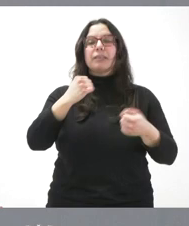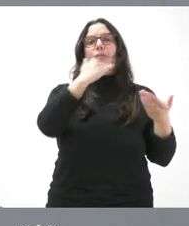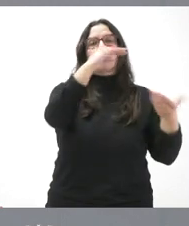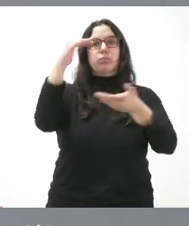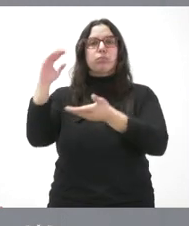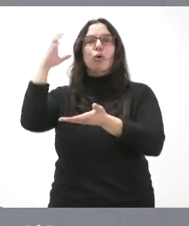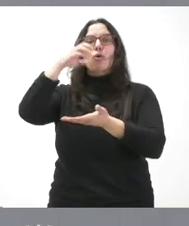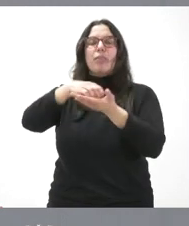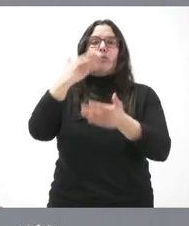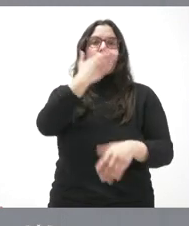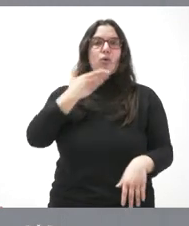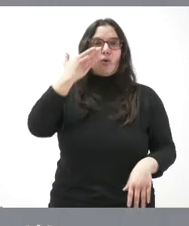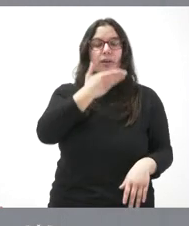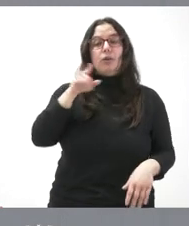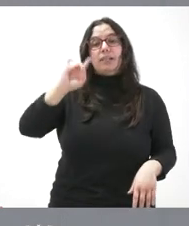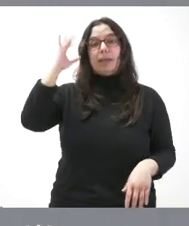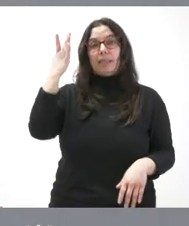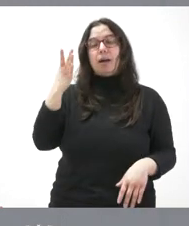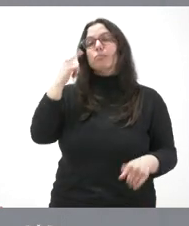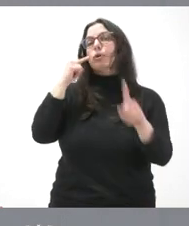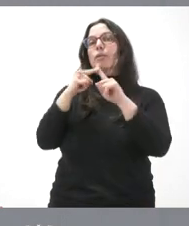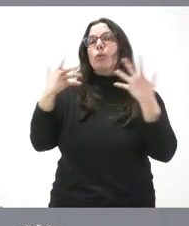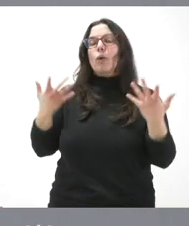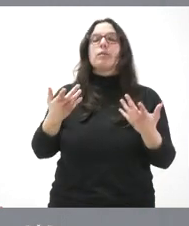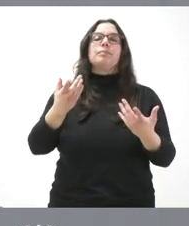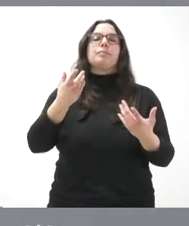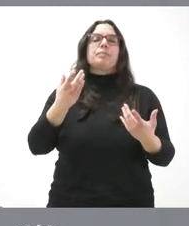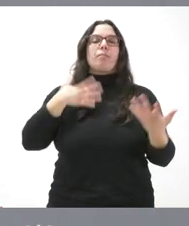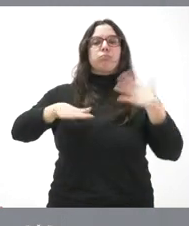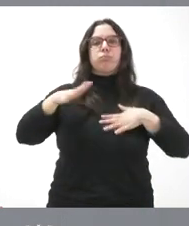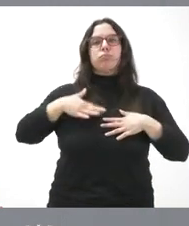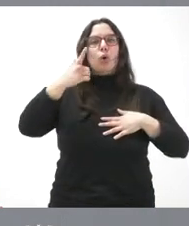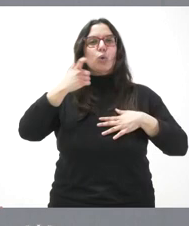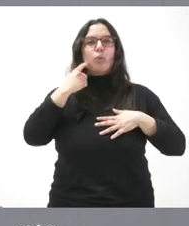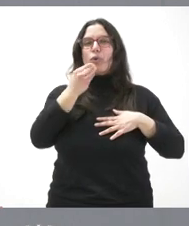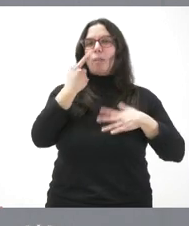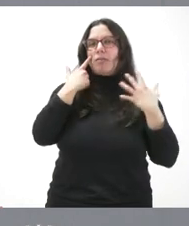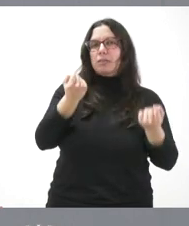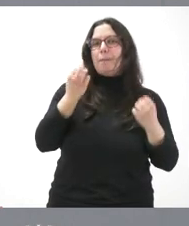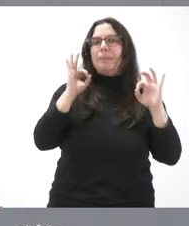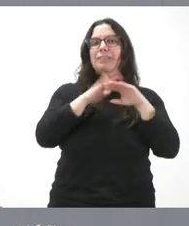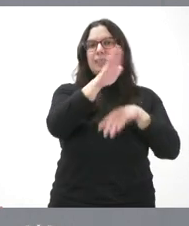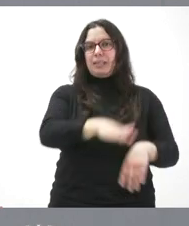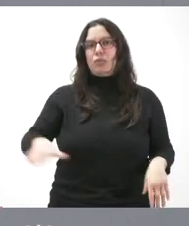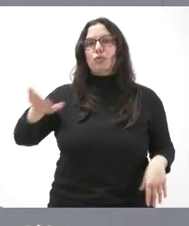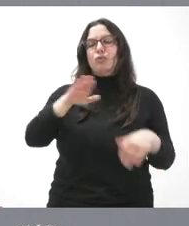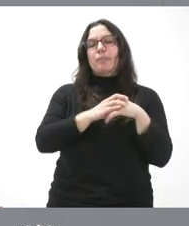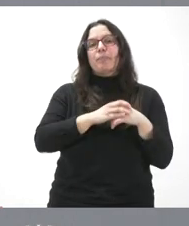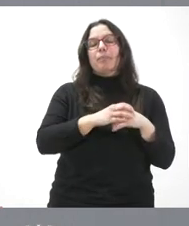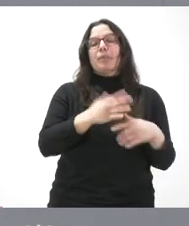escolares. Es una iniciativa con el objetivo de crear hábitos alimentarios saludables en la población infantil. Son